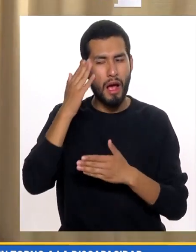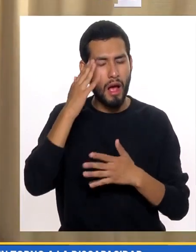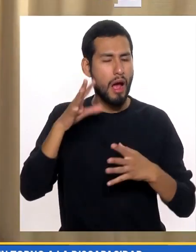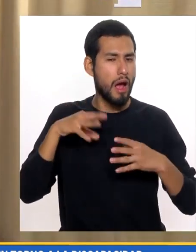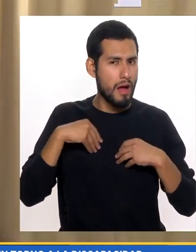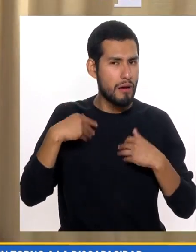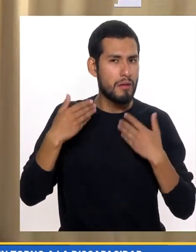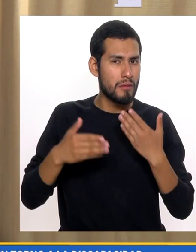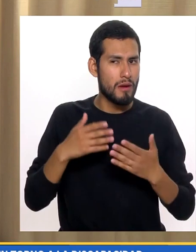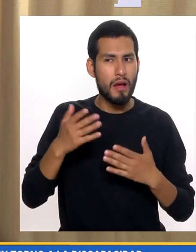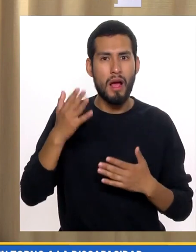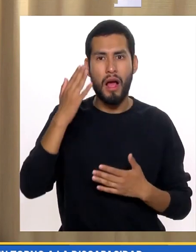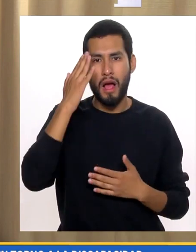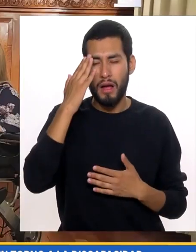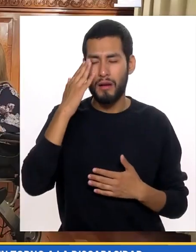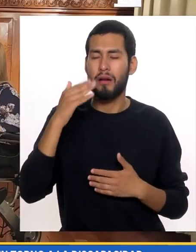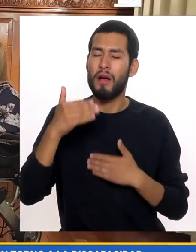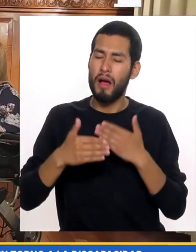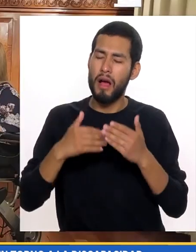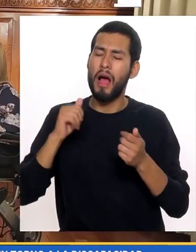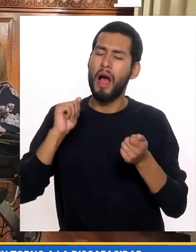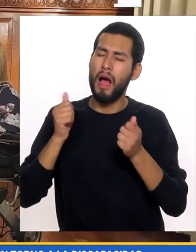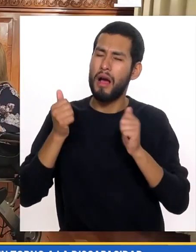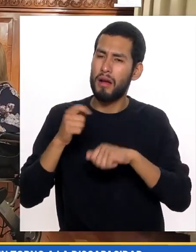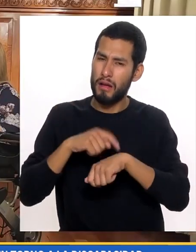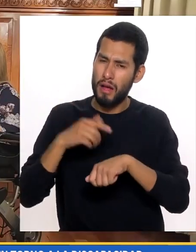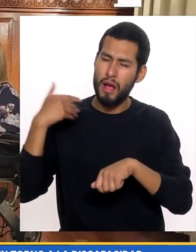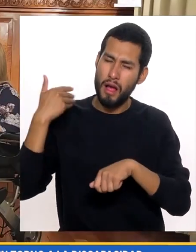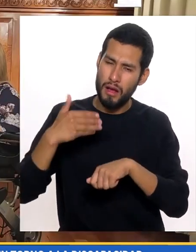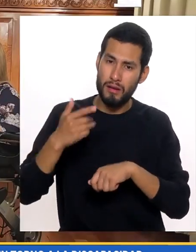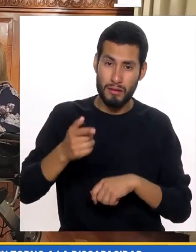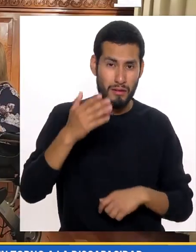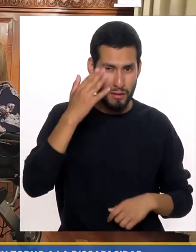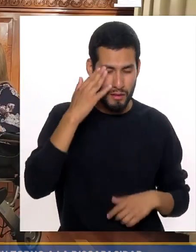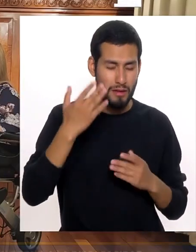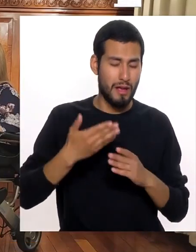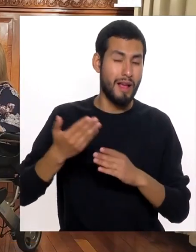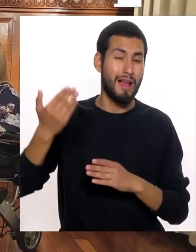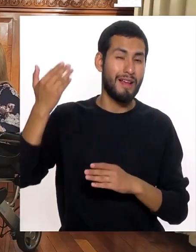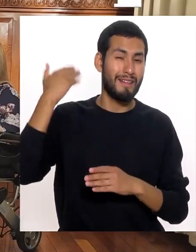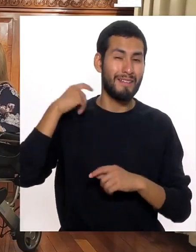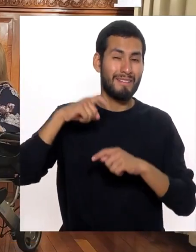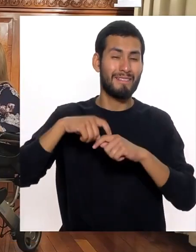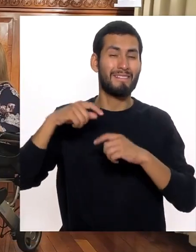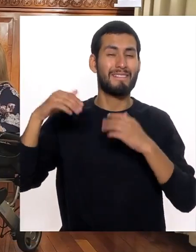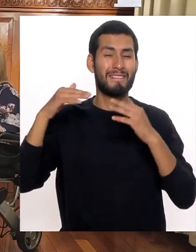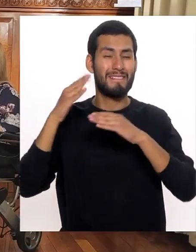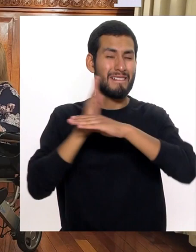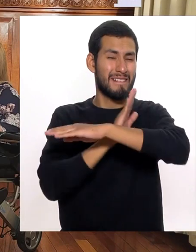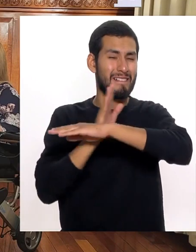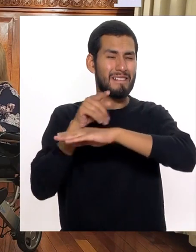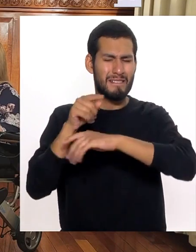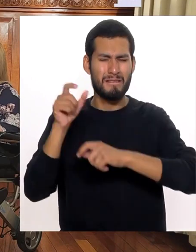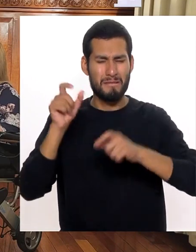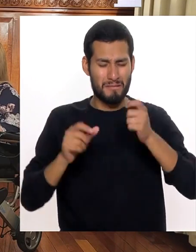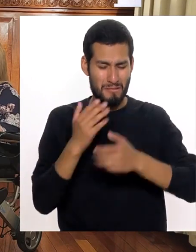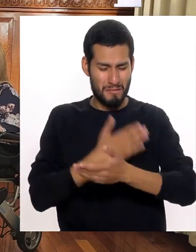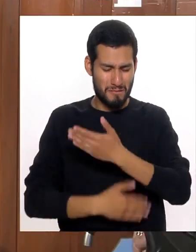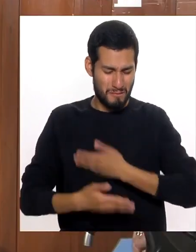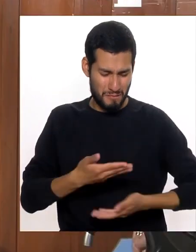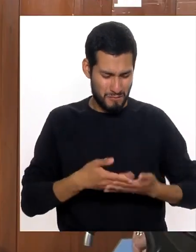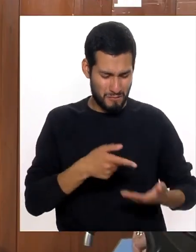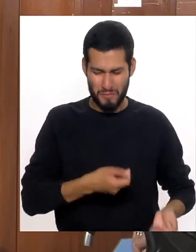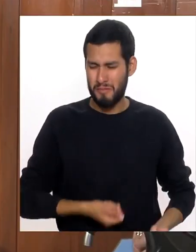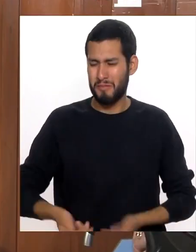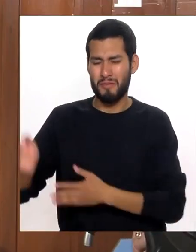sensibilidad Claro que sí Ha ido cambiando En el transcurso Del tiempo Porque tú sabes Que en la época media Pues mataban A las